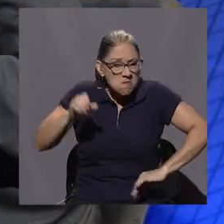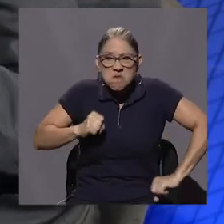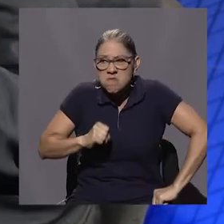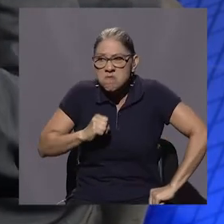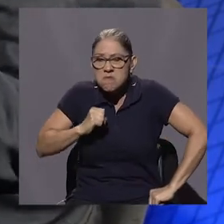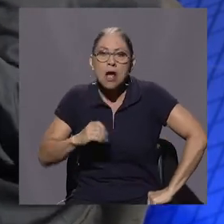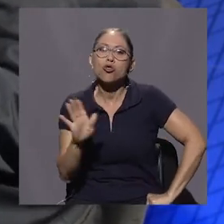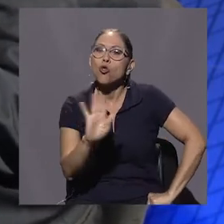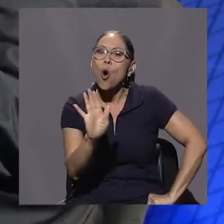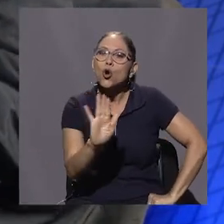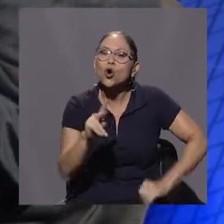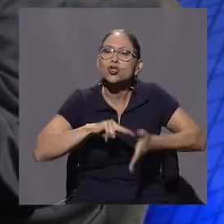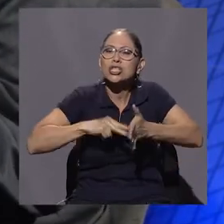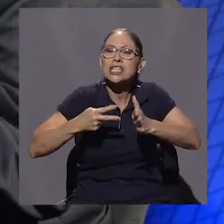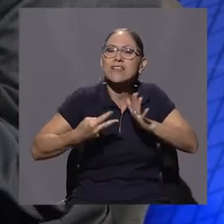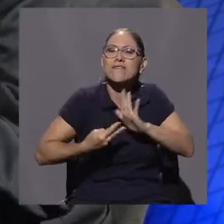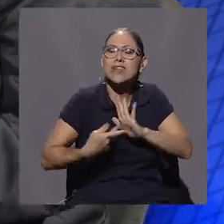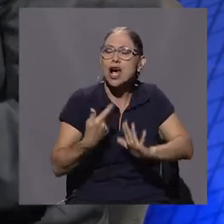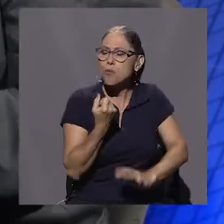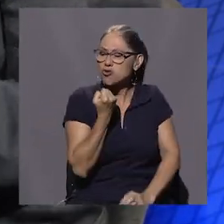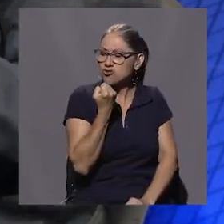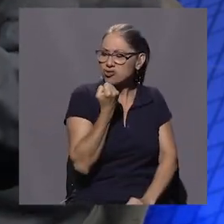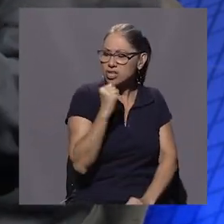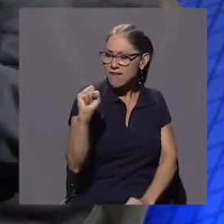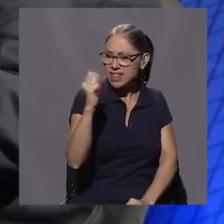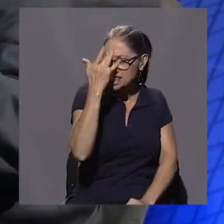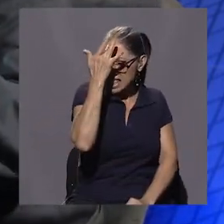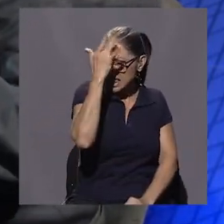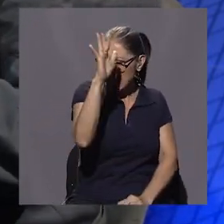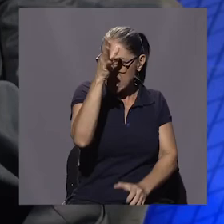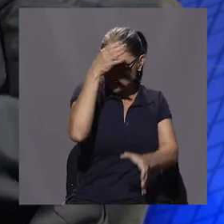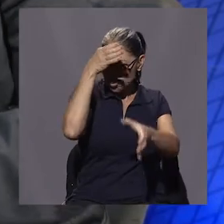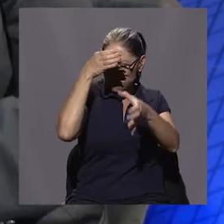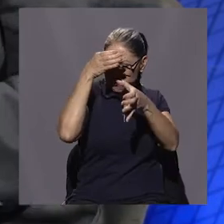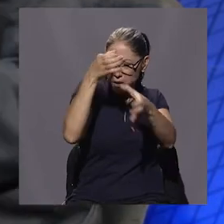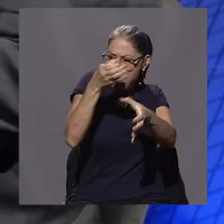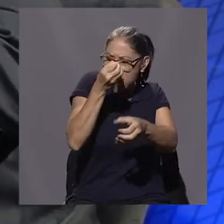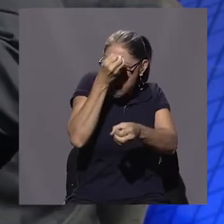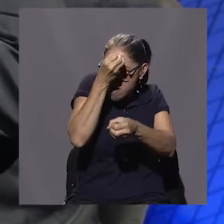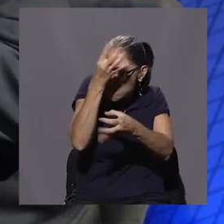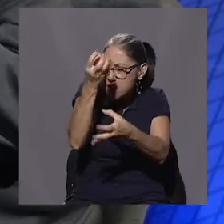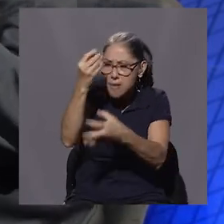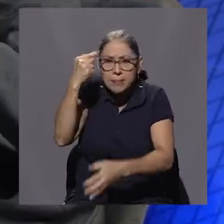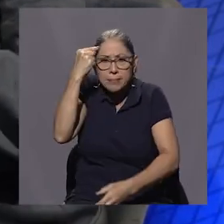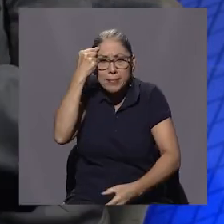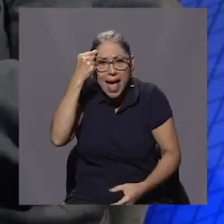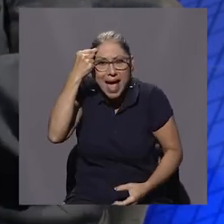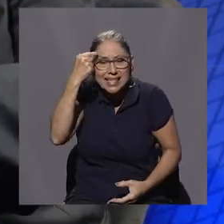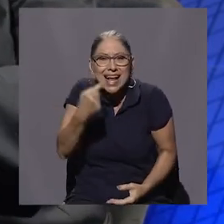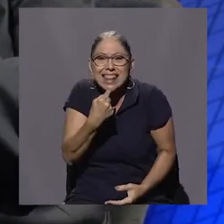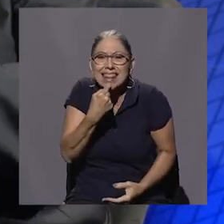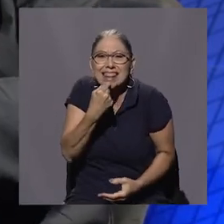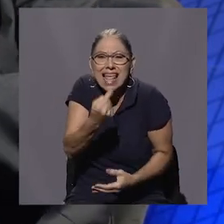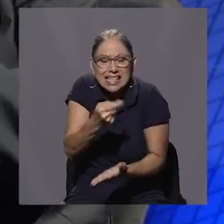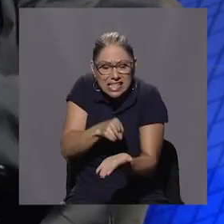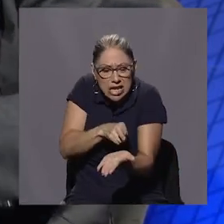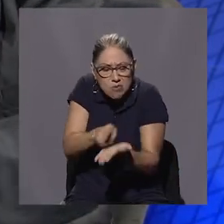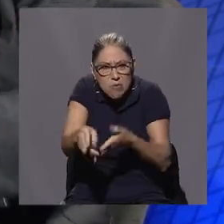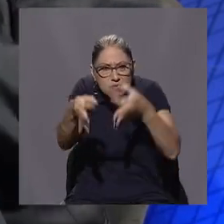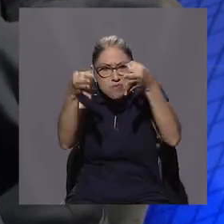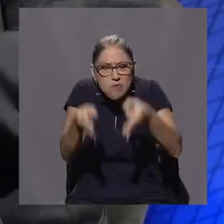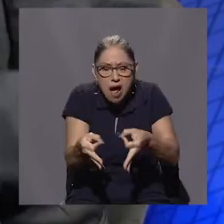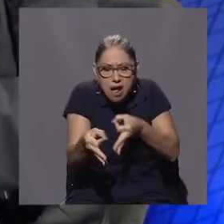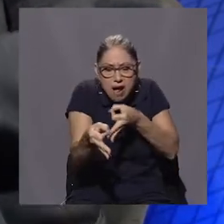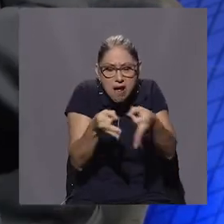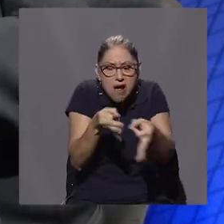el piso, no es la rebeldía del intelecto, la rebeldía de pensar, la rebeldía de decir exactamente lo que se